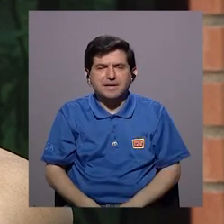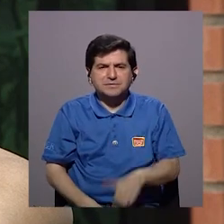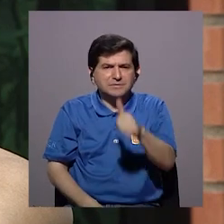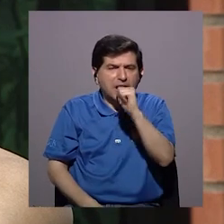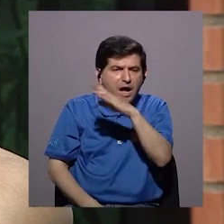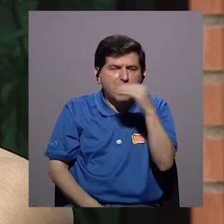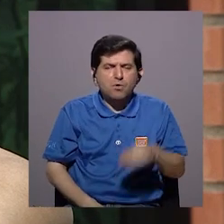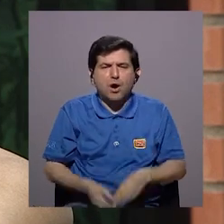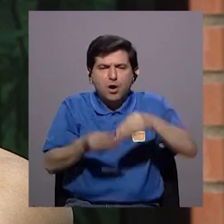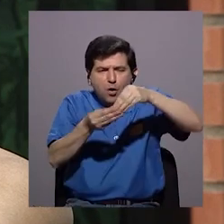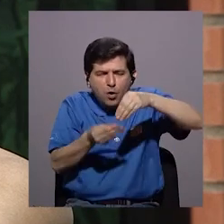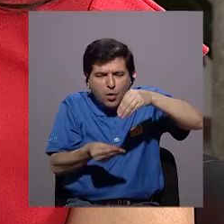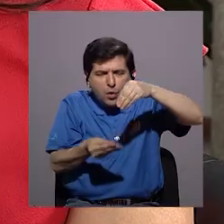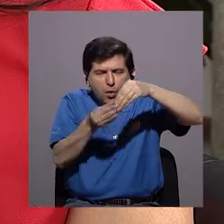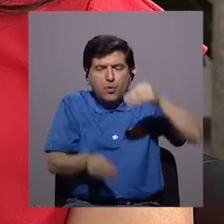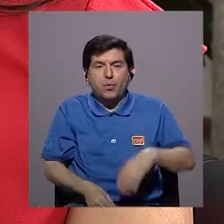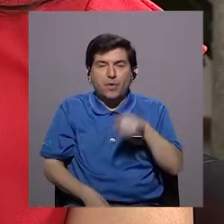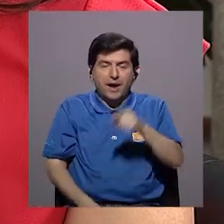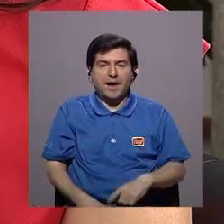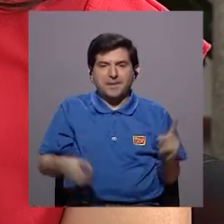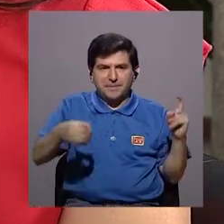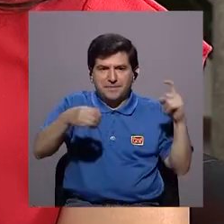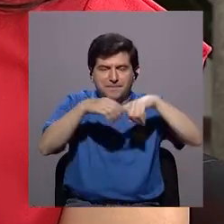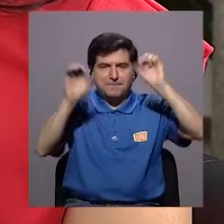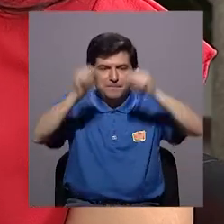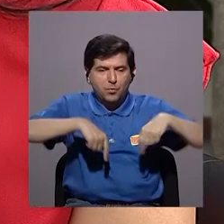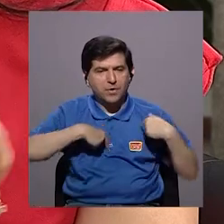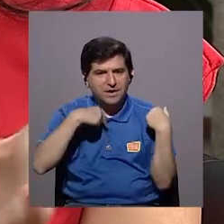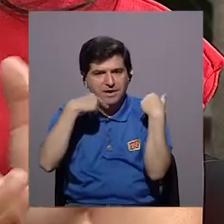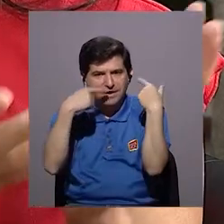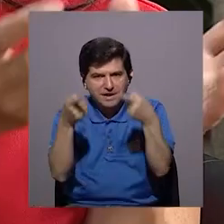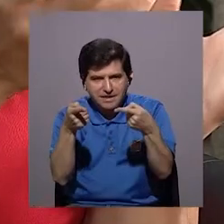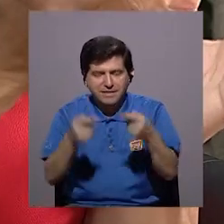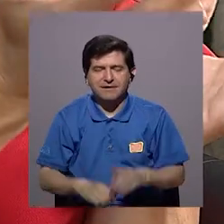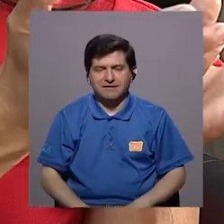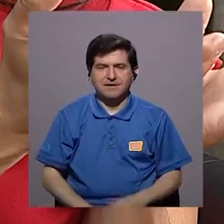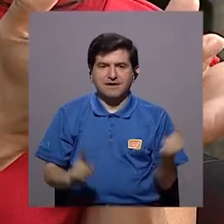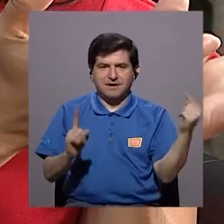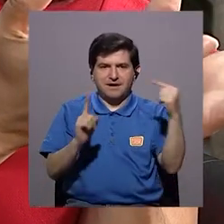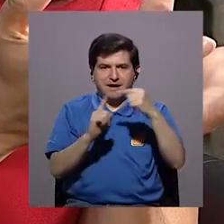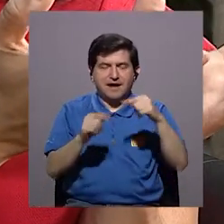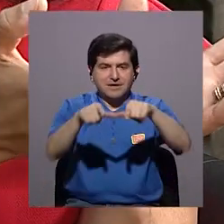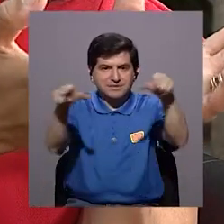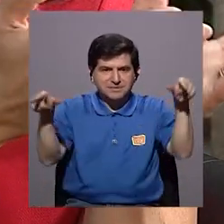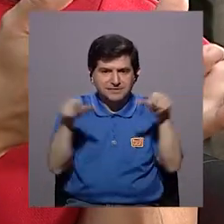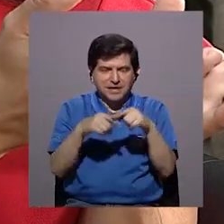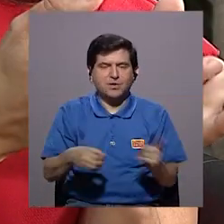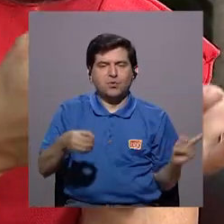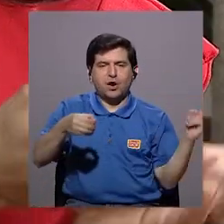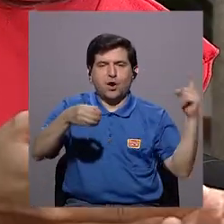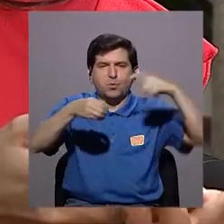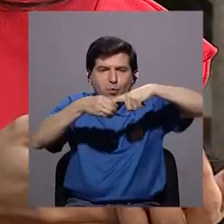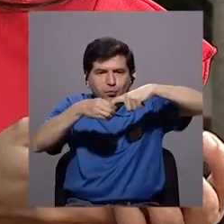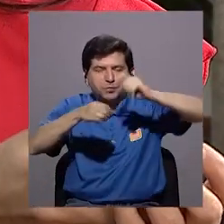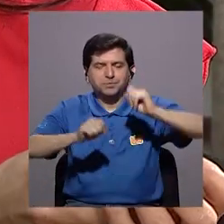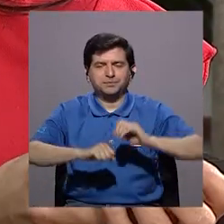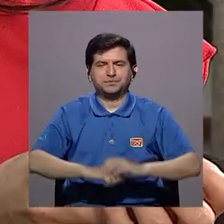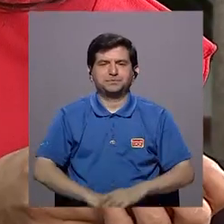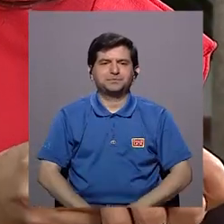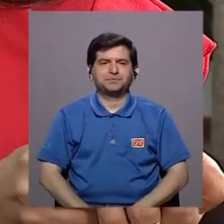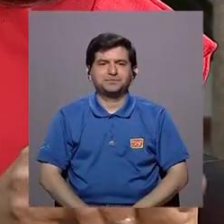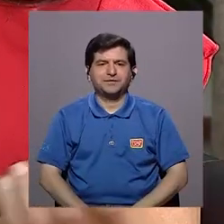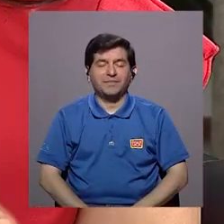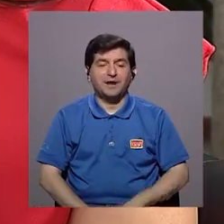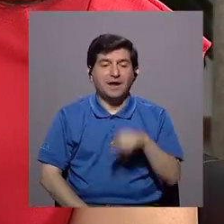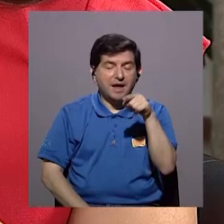más filante con el fin de que el espermatozoide sea transportado y llevado armónicamente hacia el lugar donde se va a llevar la concepción.